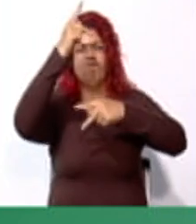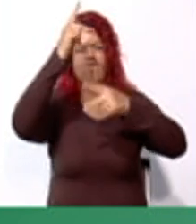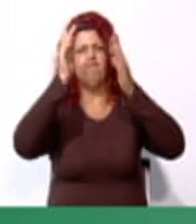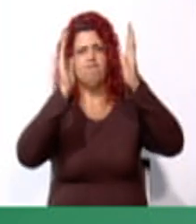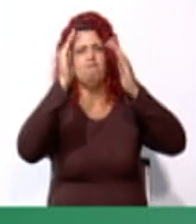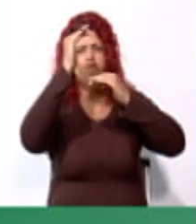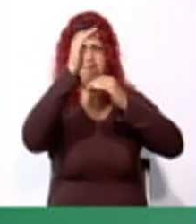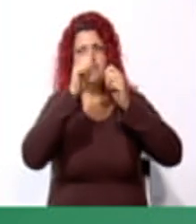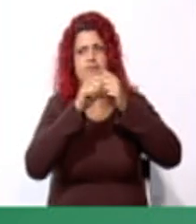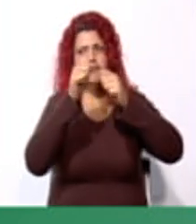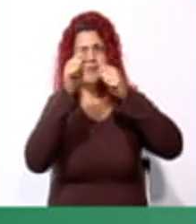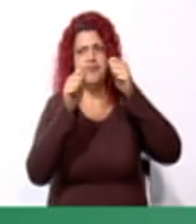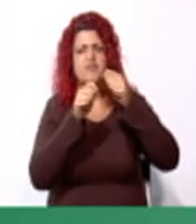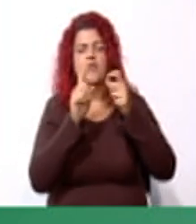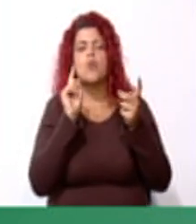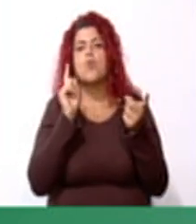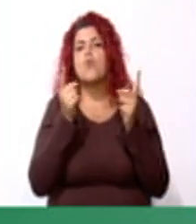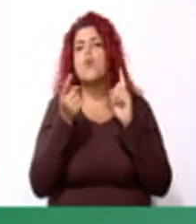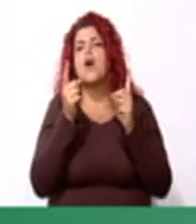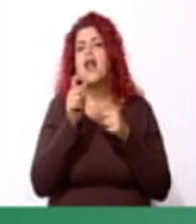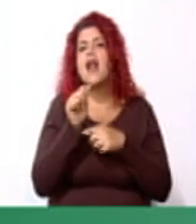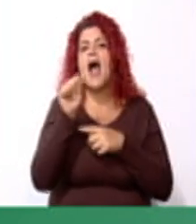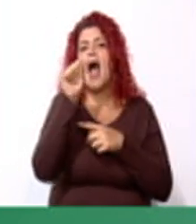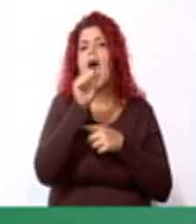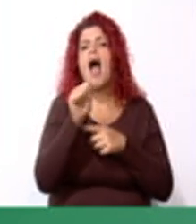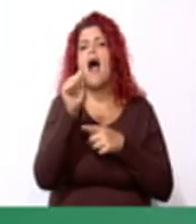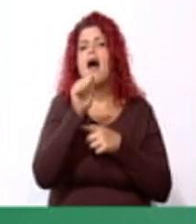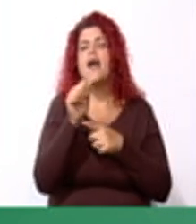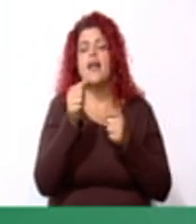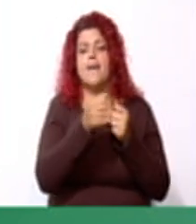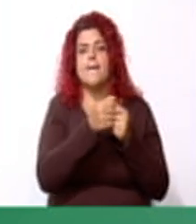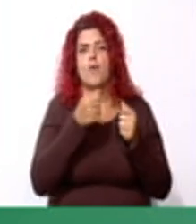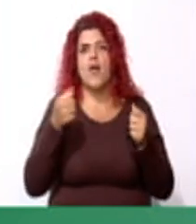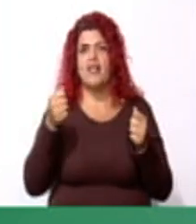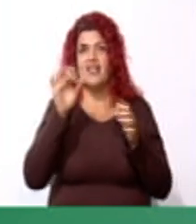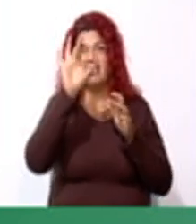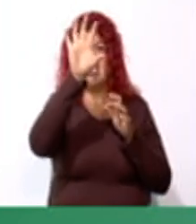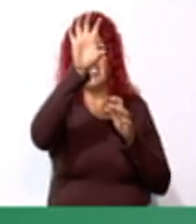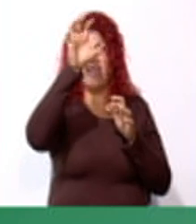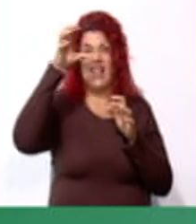de lado. ¿Cuál es el área de la puerta sin ese vidrio?